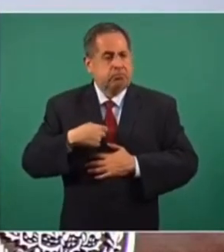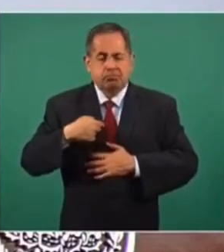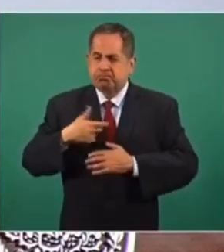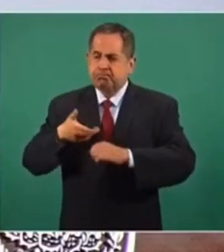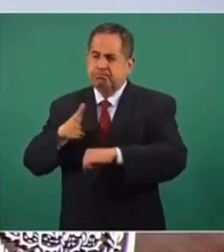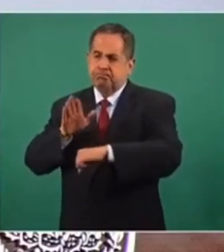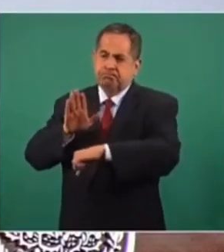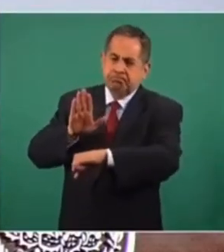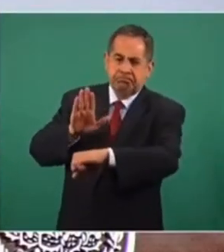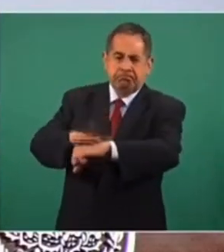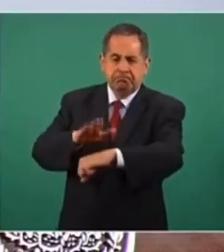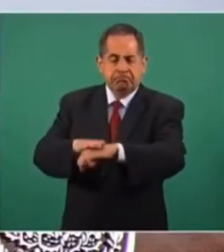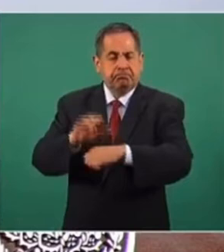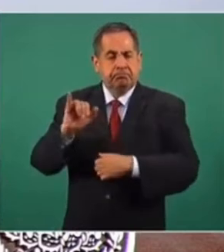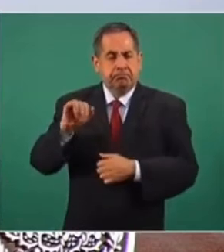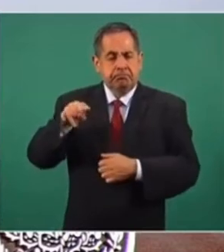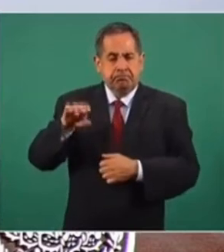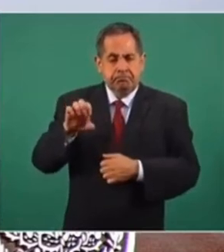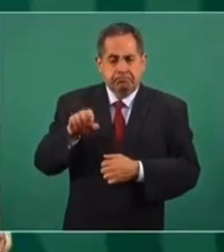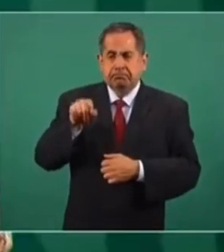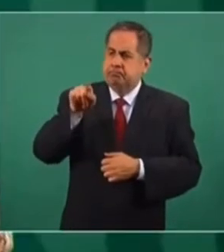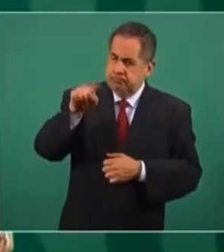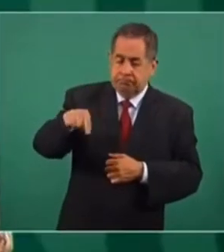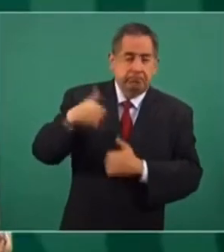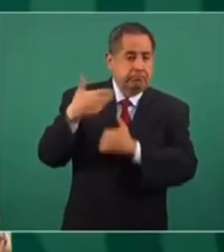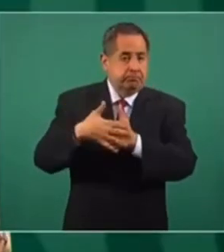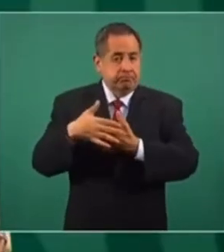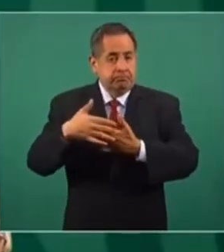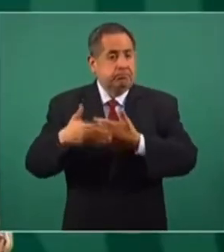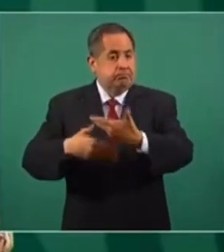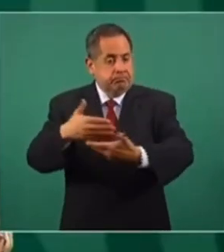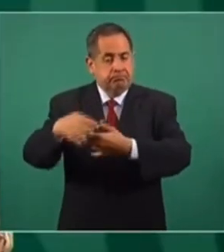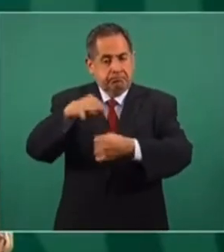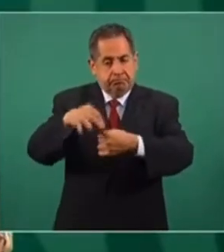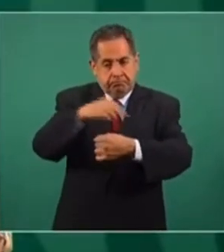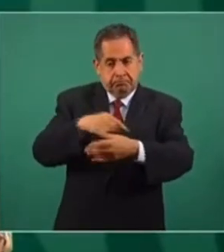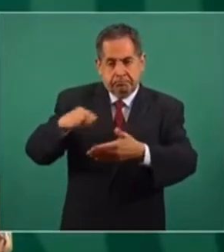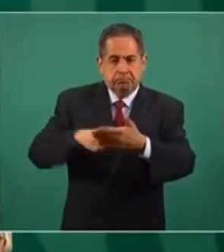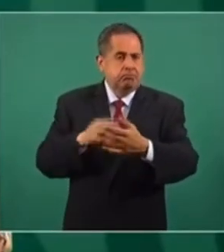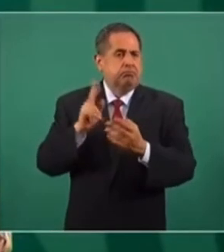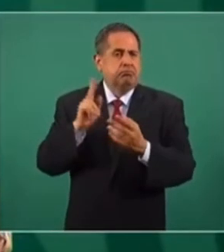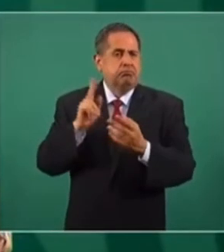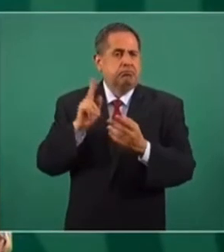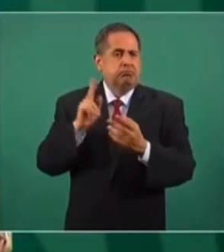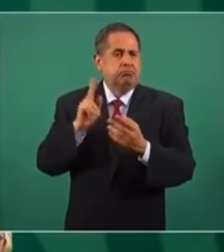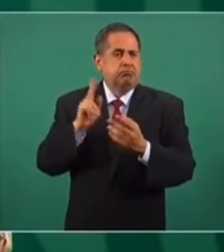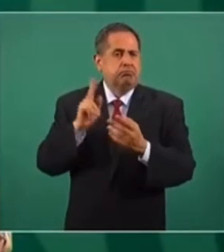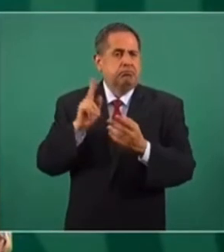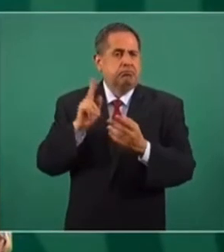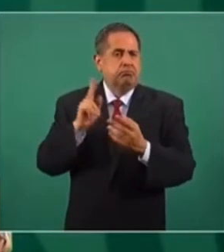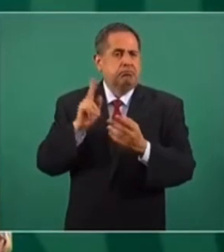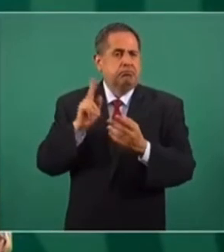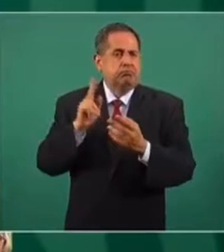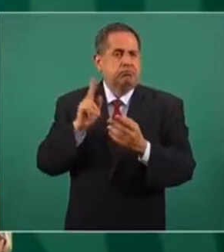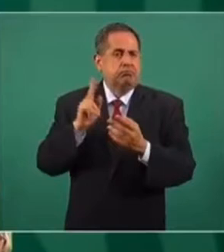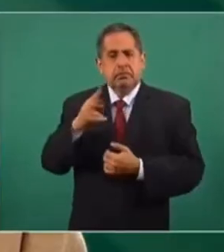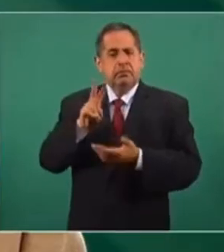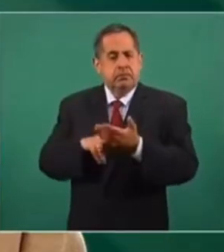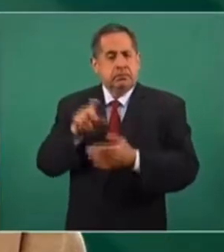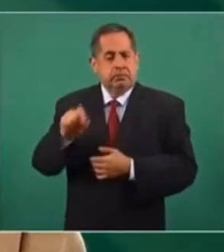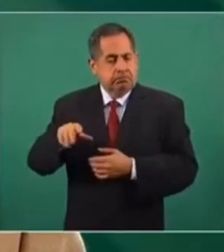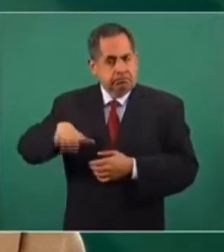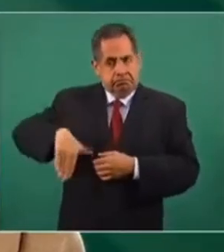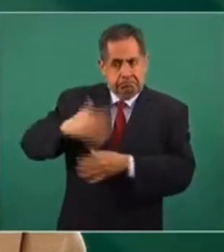llamado al INE es que en este proceso electoral que se viene, como en el 2019 y en el 2020 también, como dicen